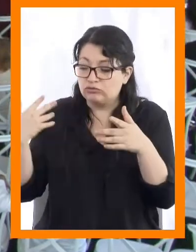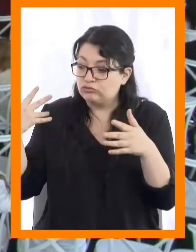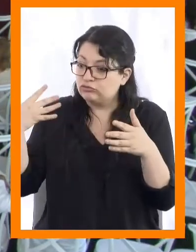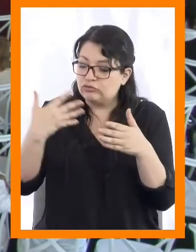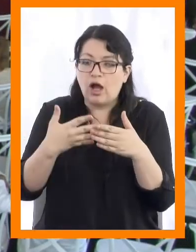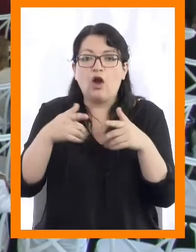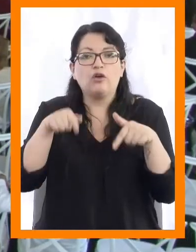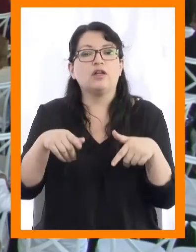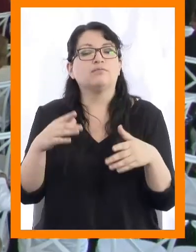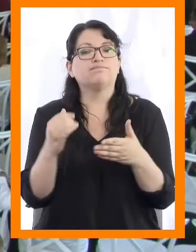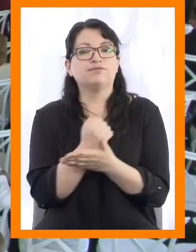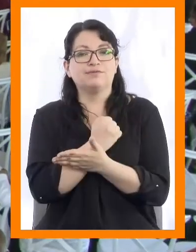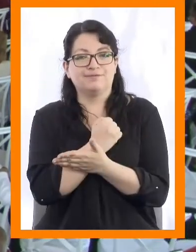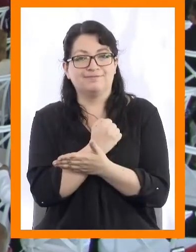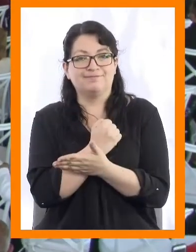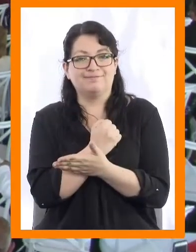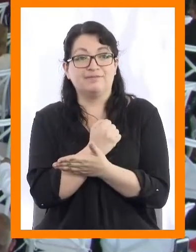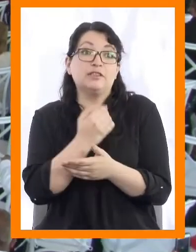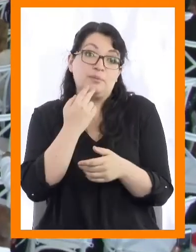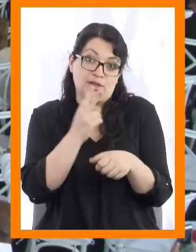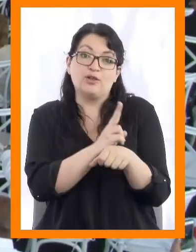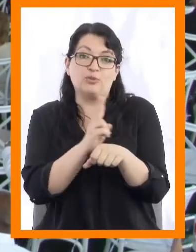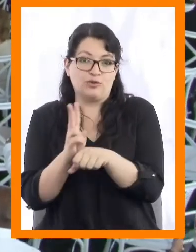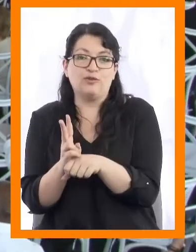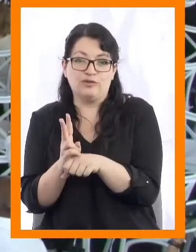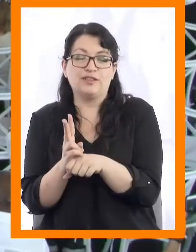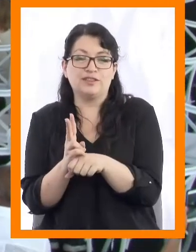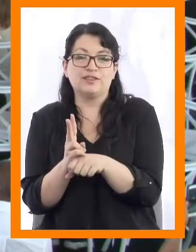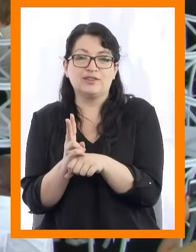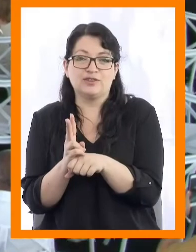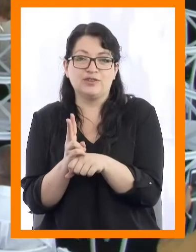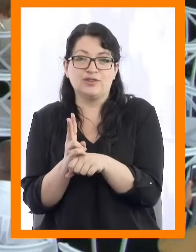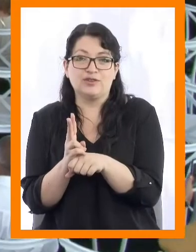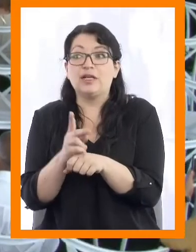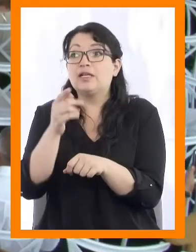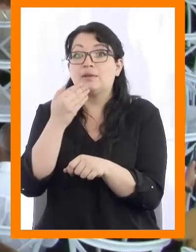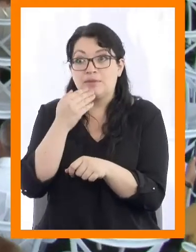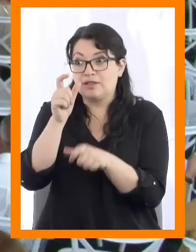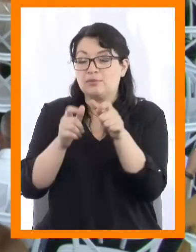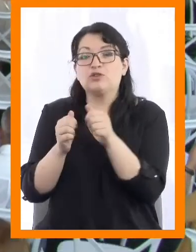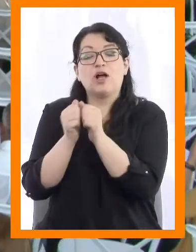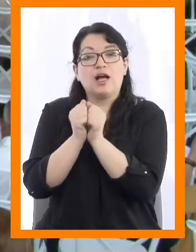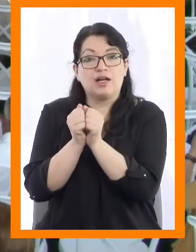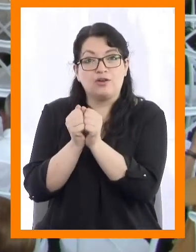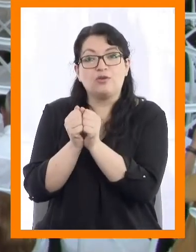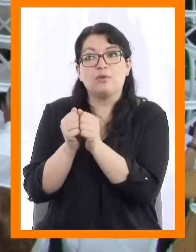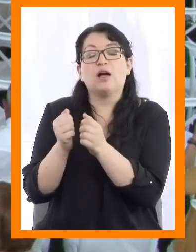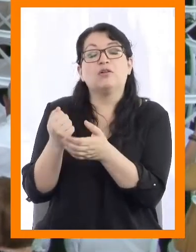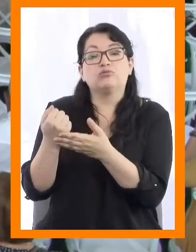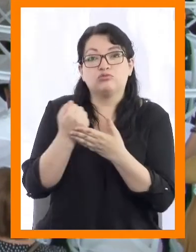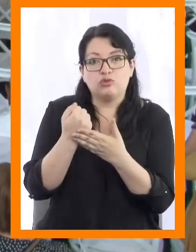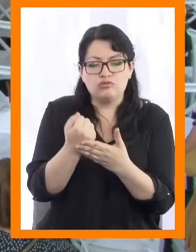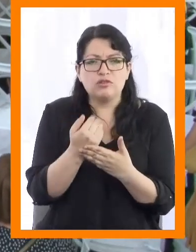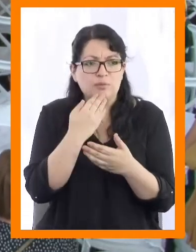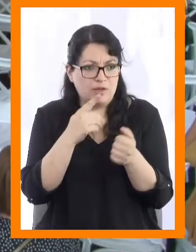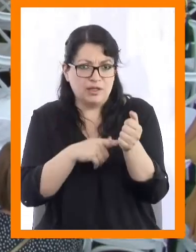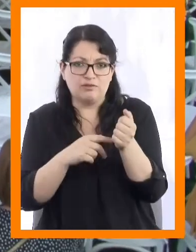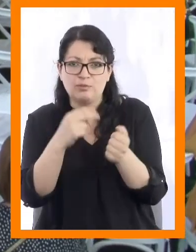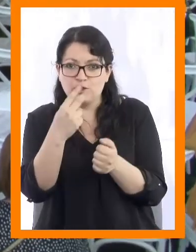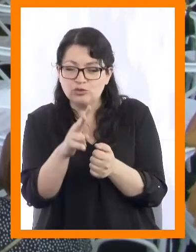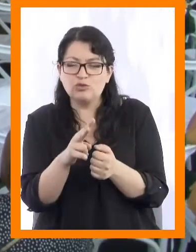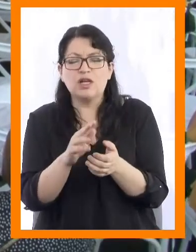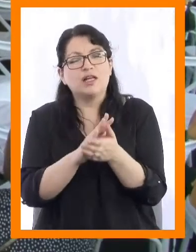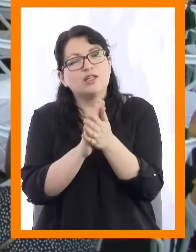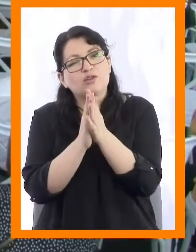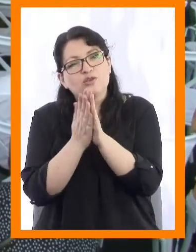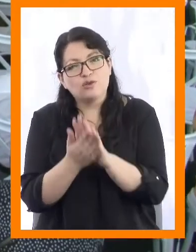de ustedes, de nuestros profesores, de nuestros colaboradores, de sus familias y